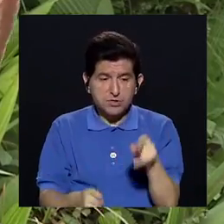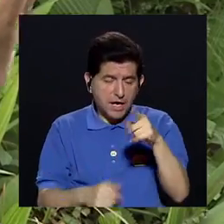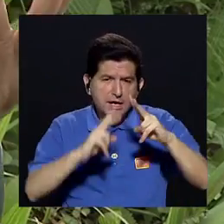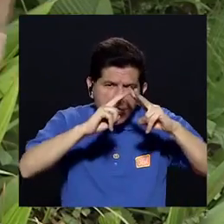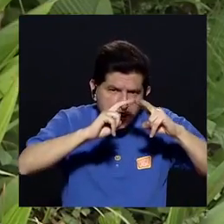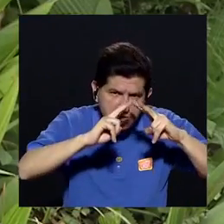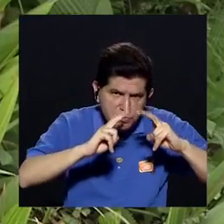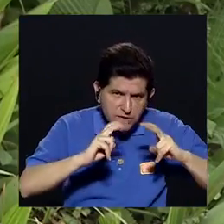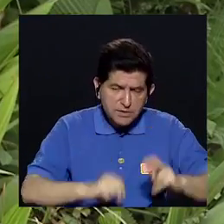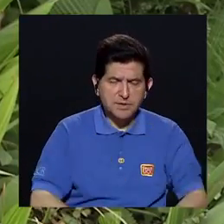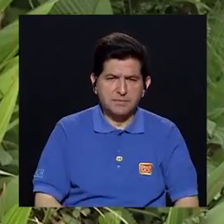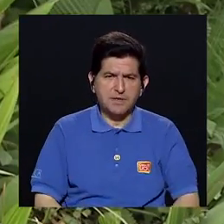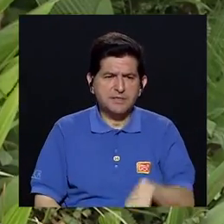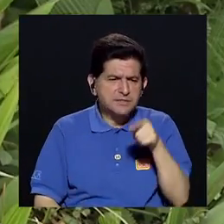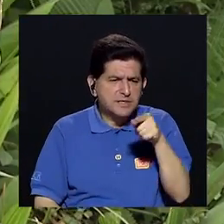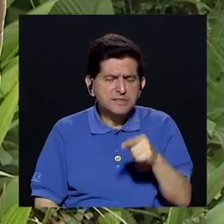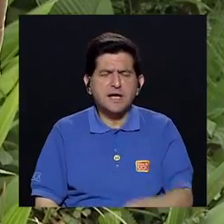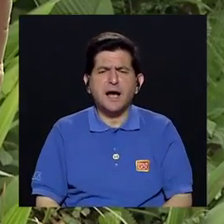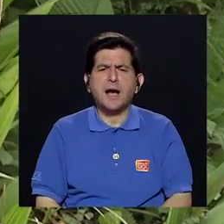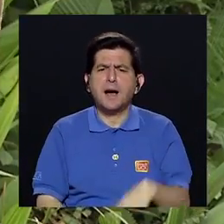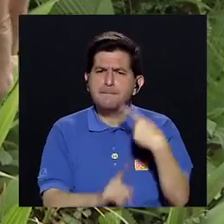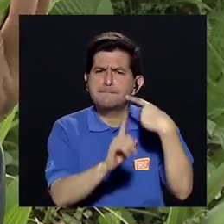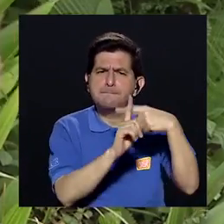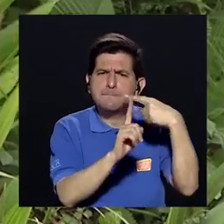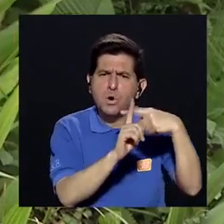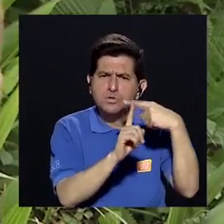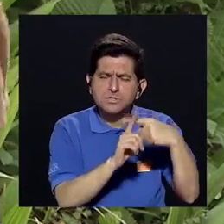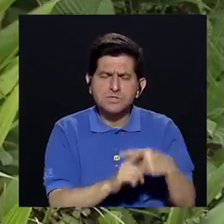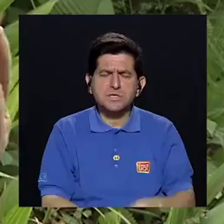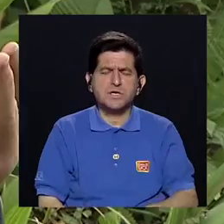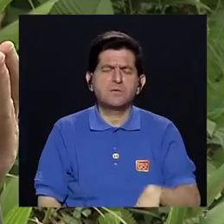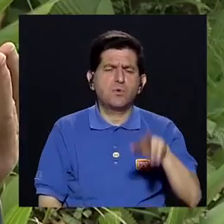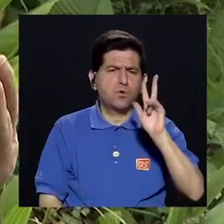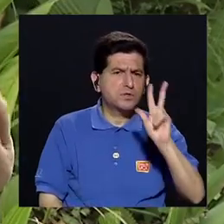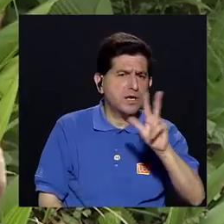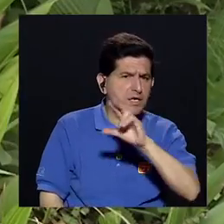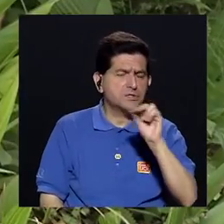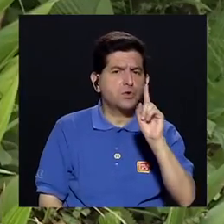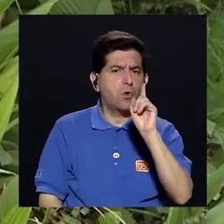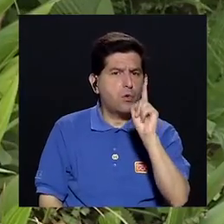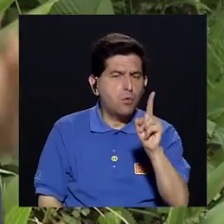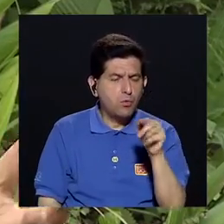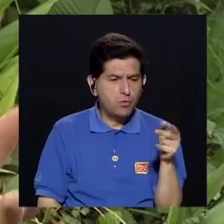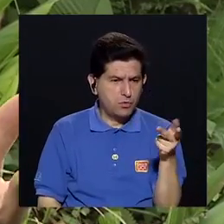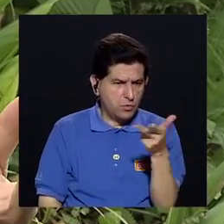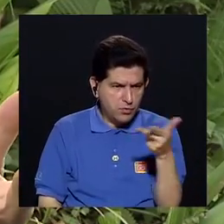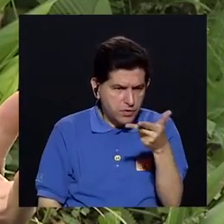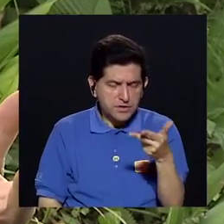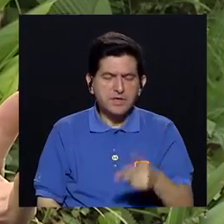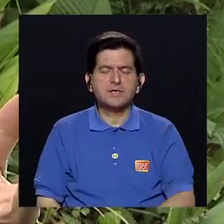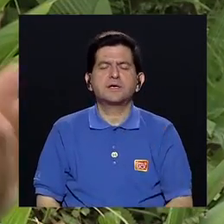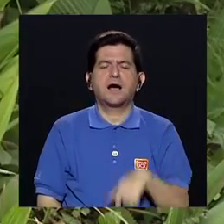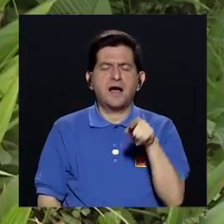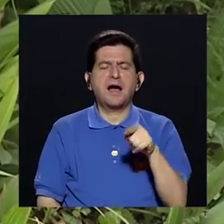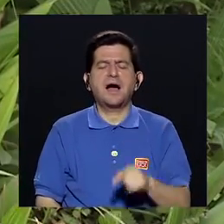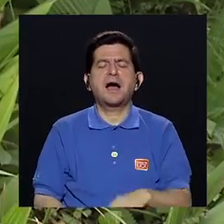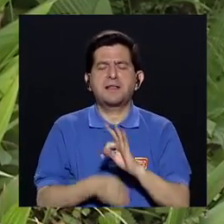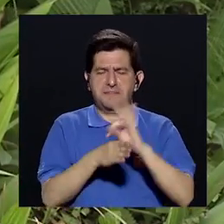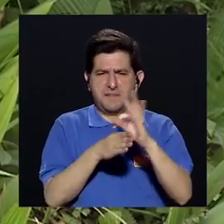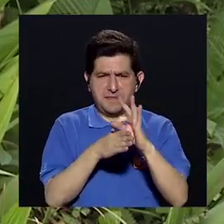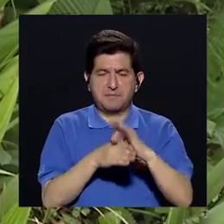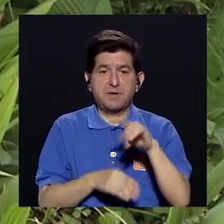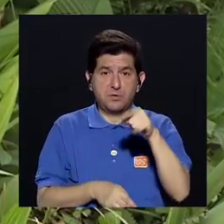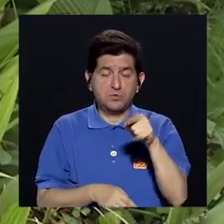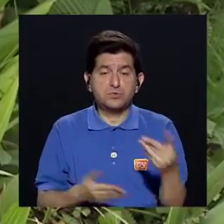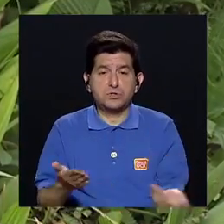exámenes que se hizo en los tres esputos Si sale positivo en los tres o en uno de los tres Se le indica un tratamiento Generalmente, si